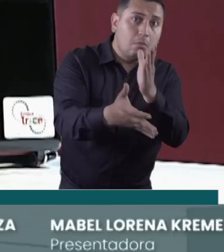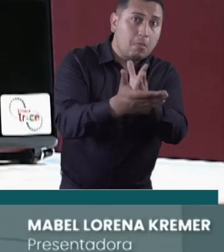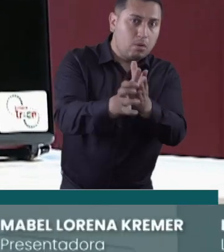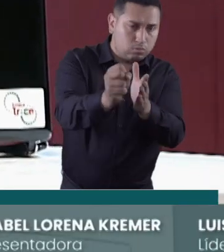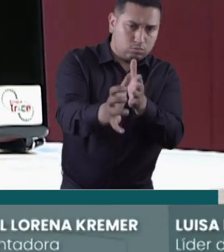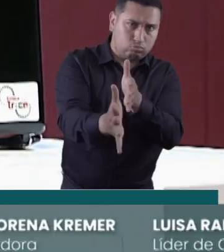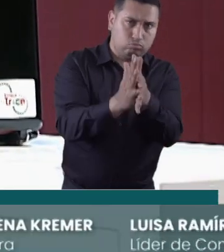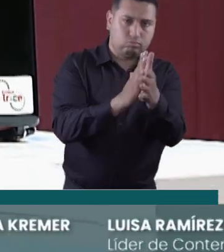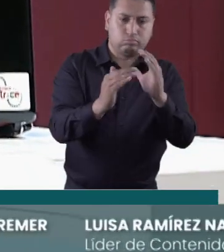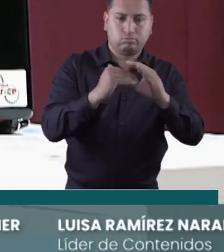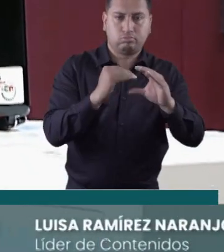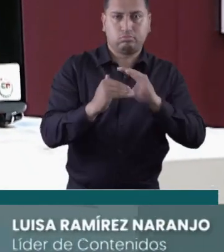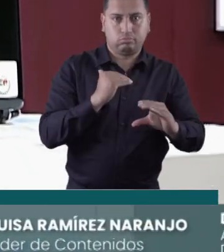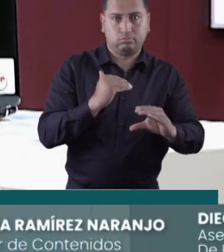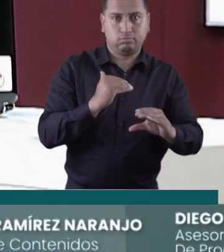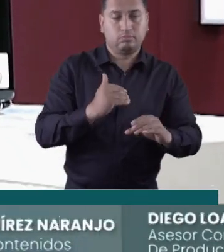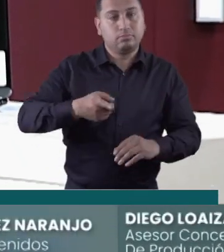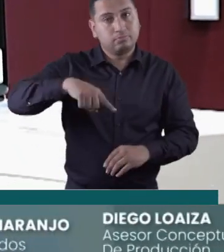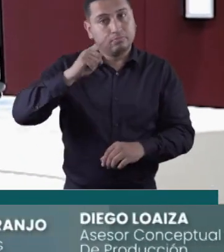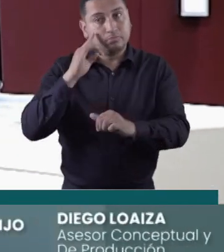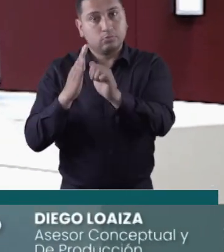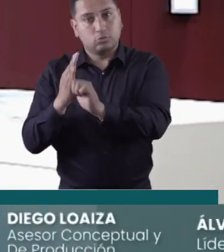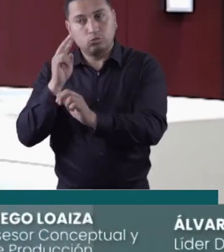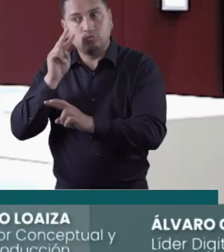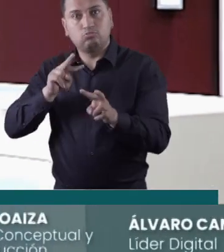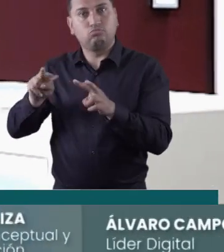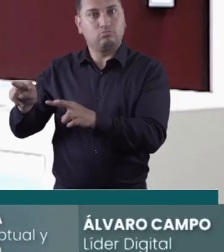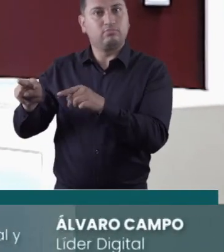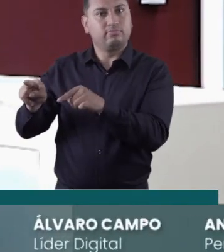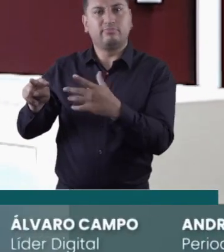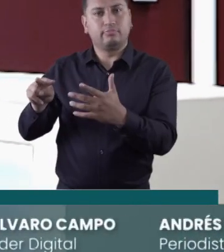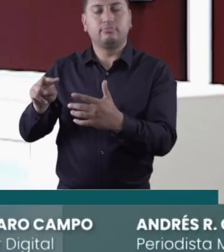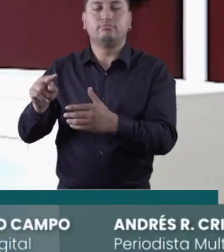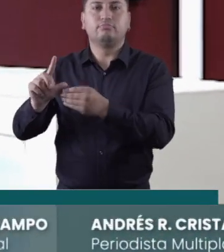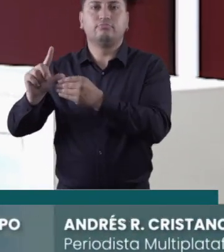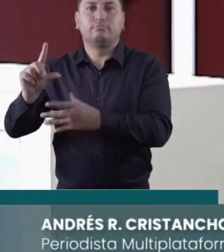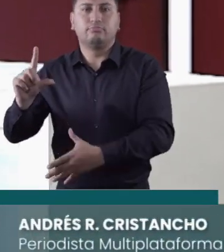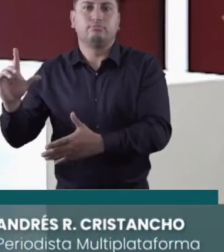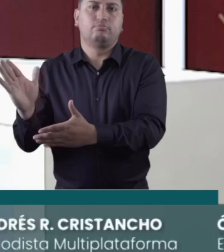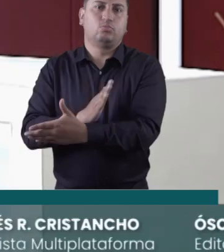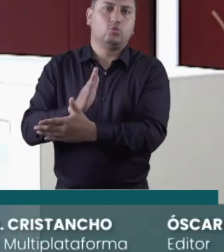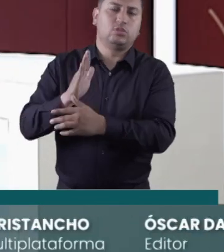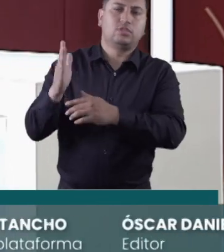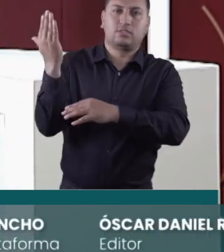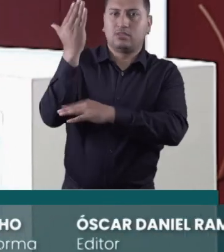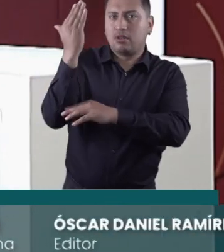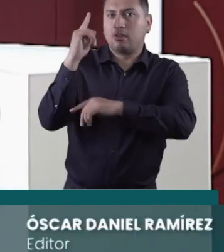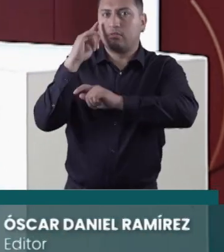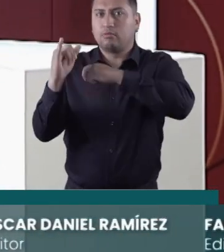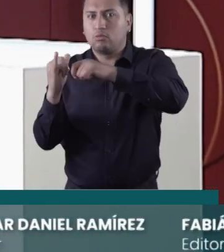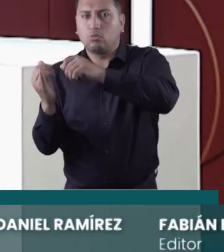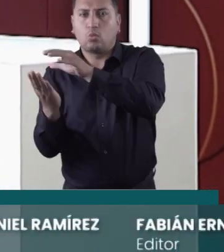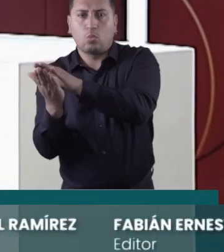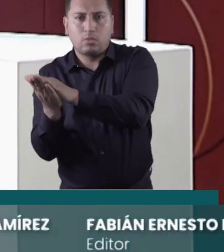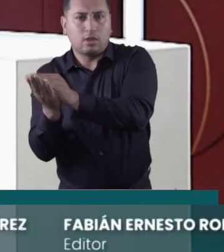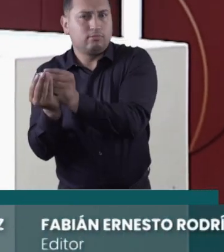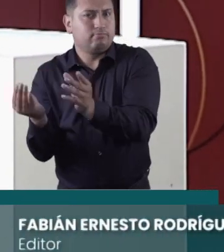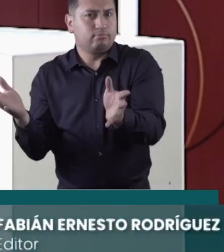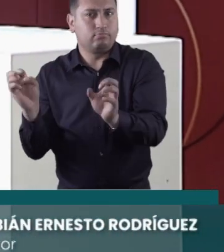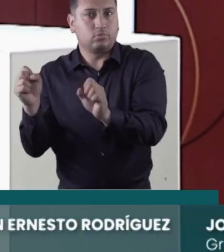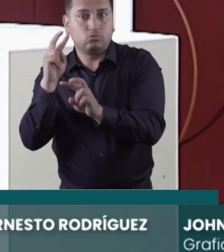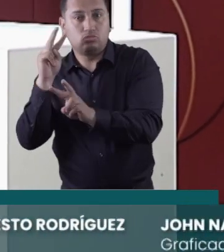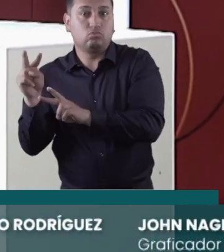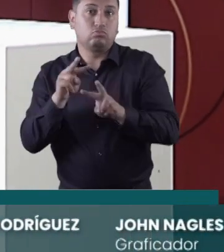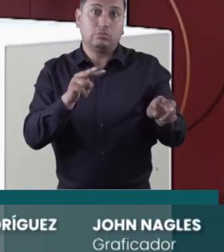municipios a través de las redes sociales del Canal 13. Quédese con la mejor programación, disfruta de series, música, cine, documentales y mucho